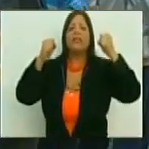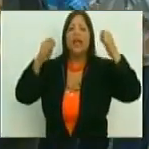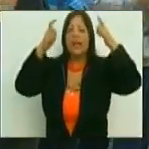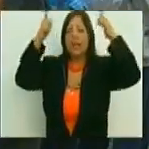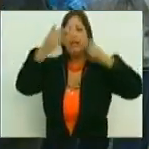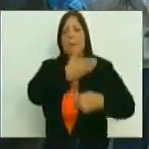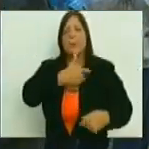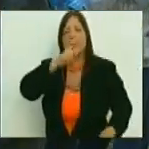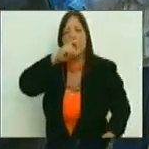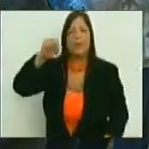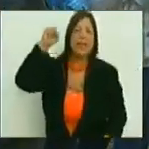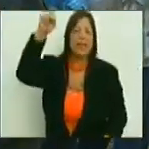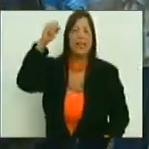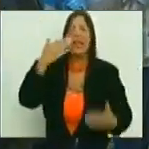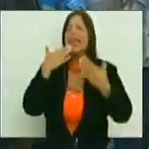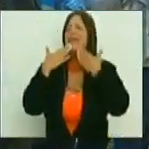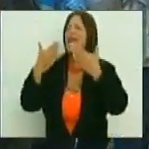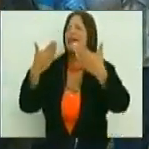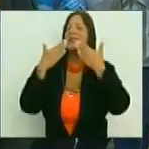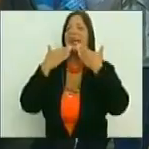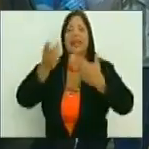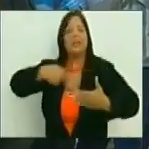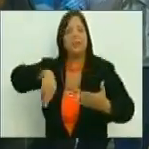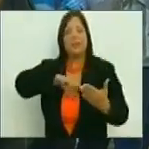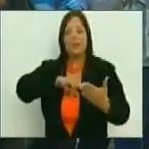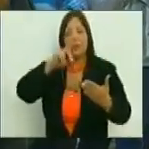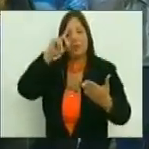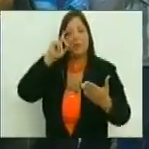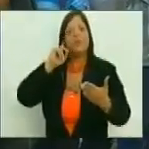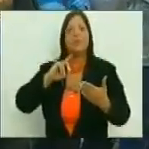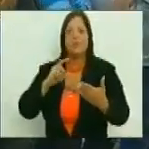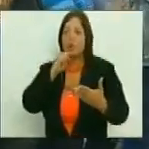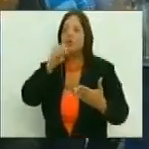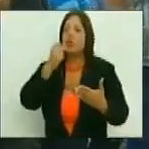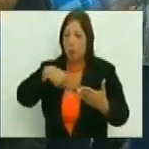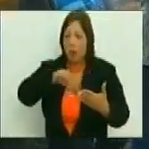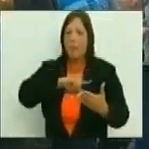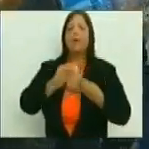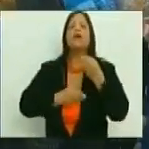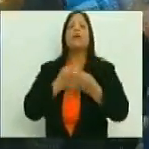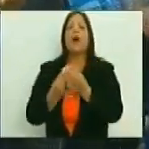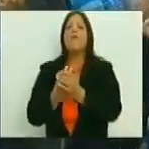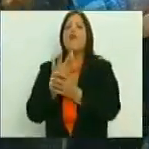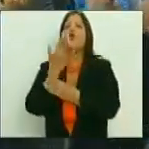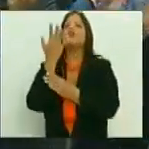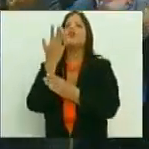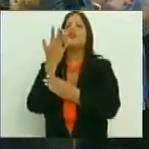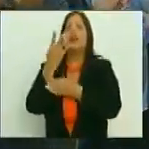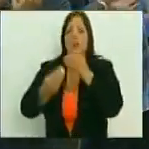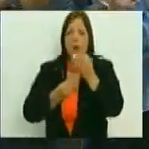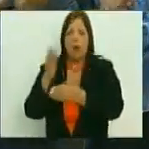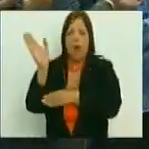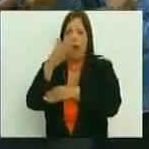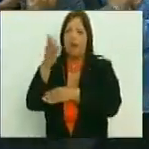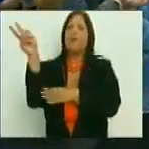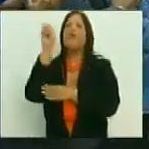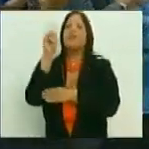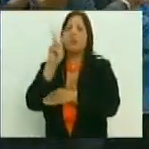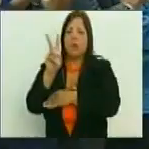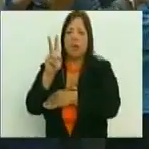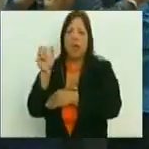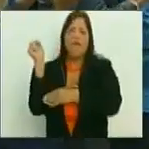gracias Presidente Nicolás Maduro por creer en nosotros, en que somos capaces de hacer florecer y poner en alto a Venezuela.